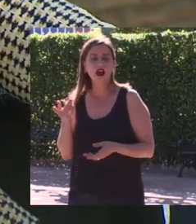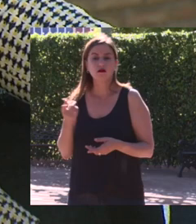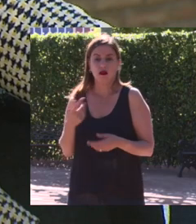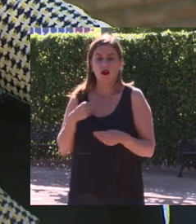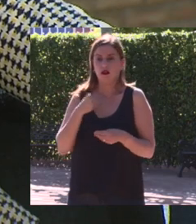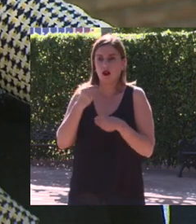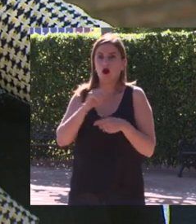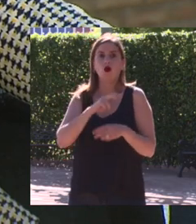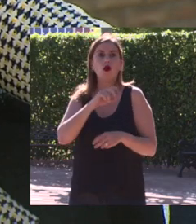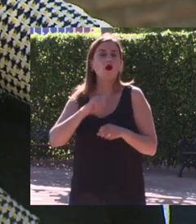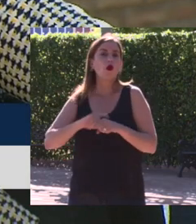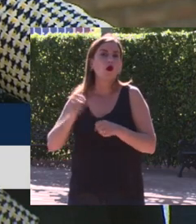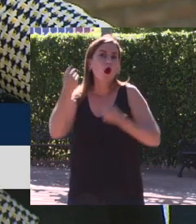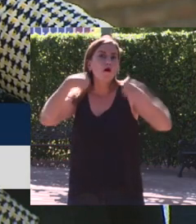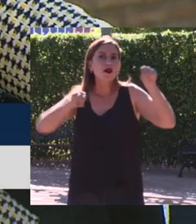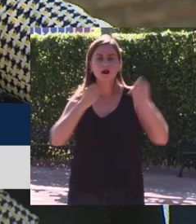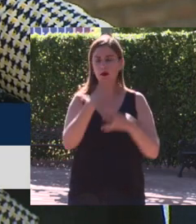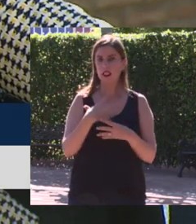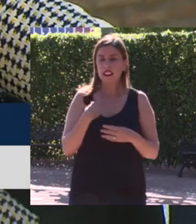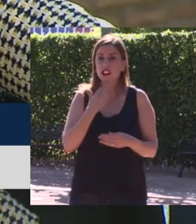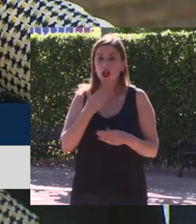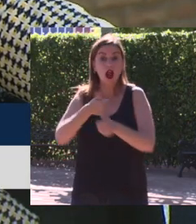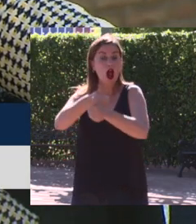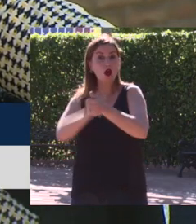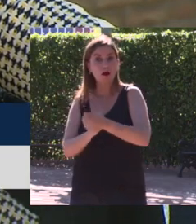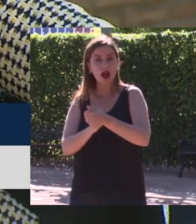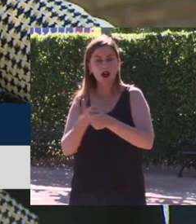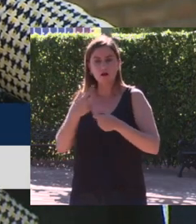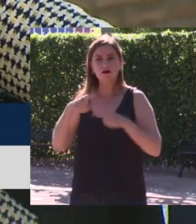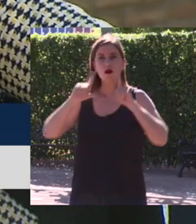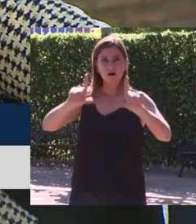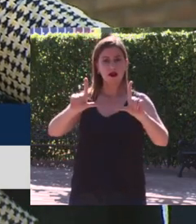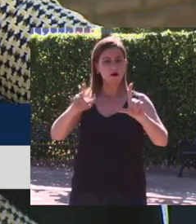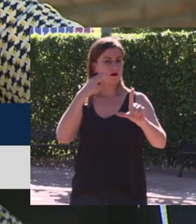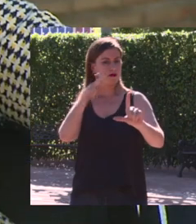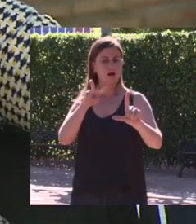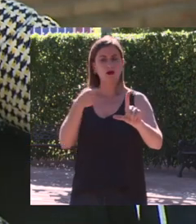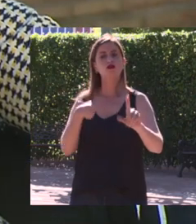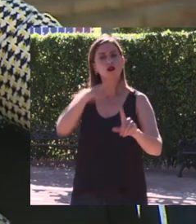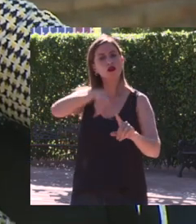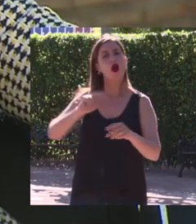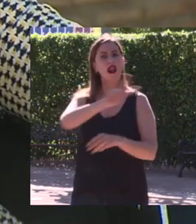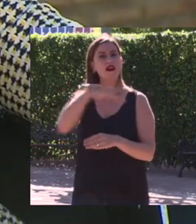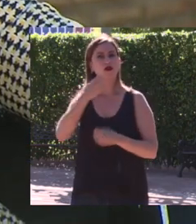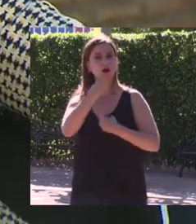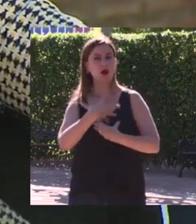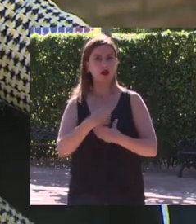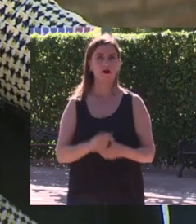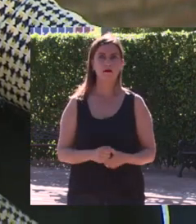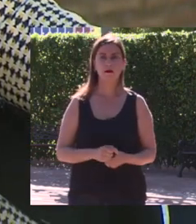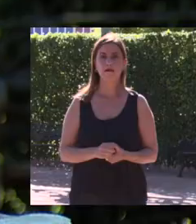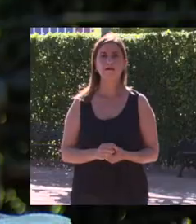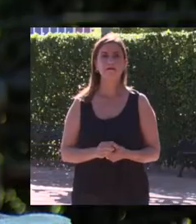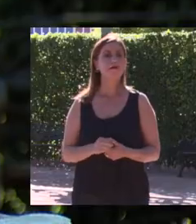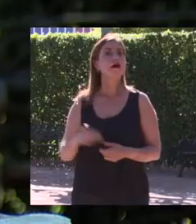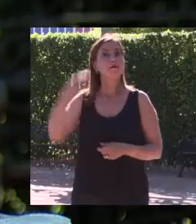eso es el referente que tenemos yo estoy convencida de que vamos a poder conseguir grandes resultados ha sido premonitorio